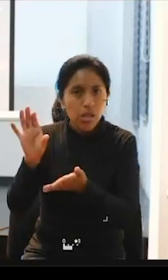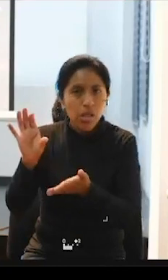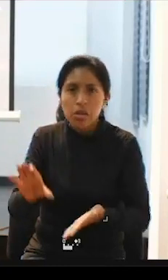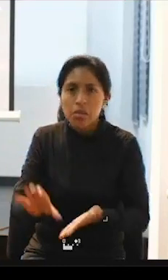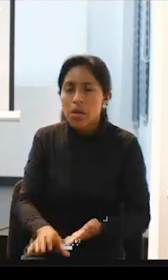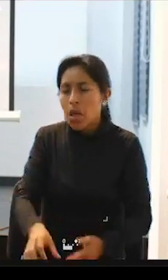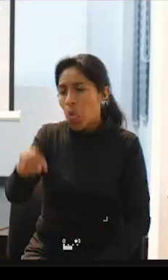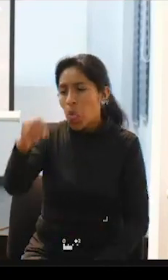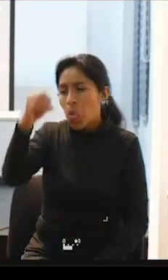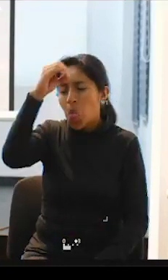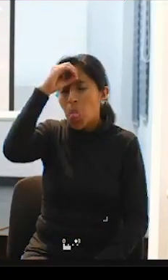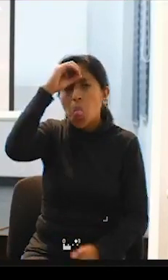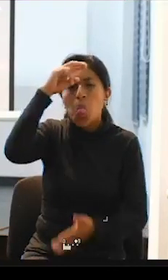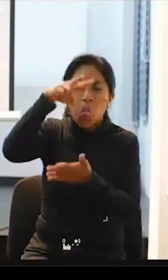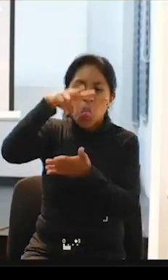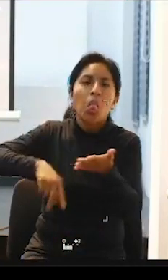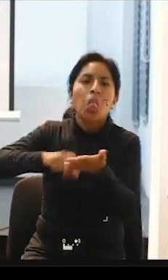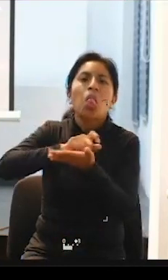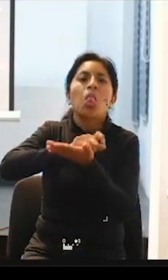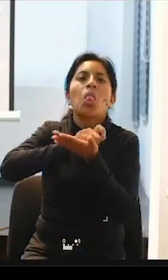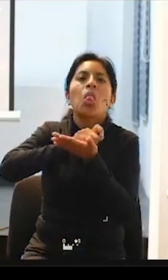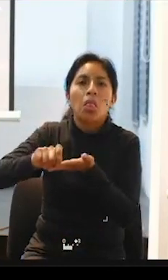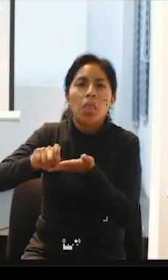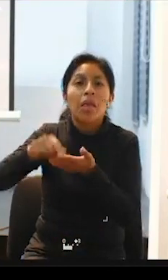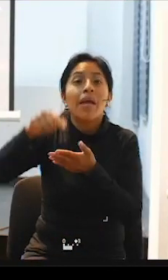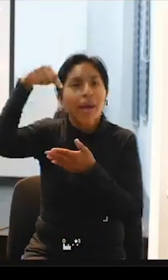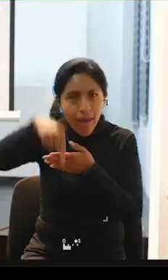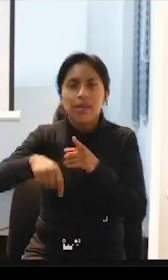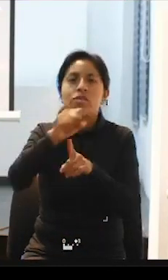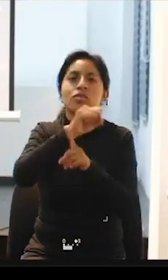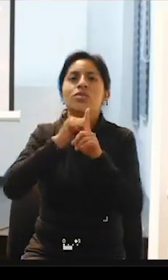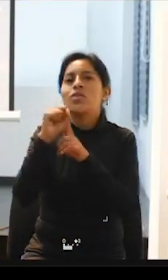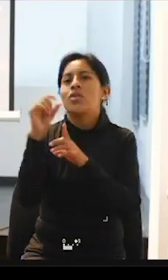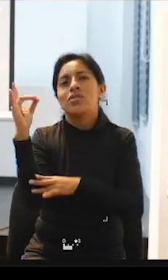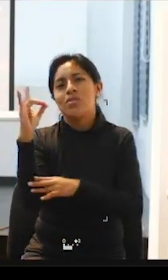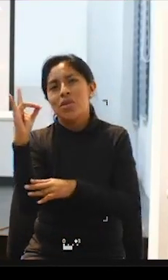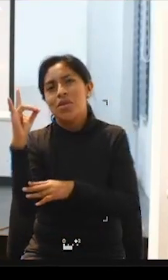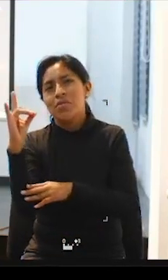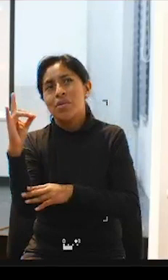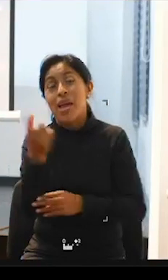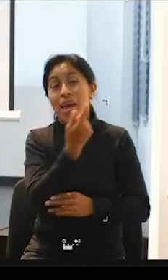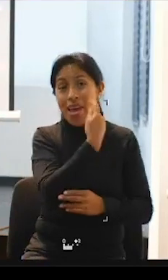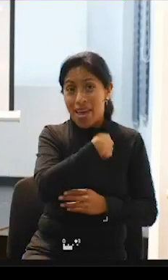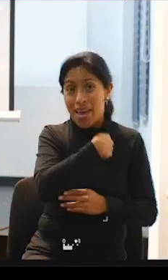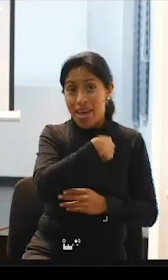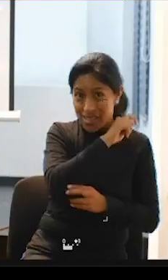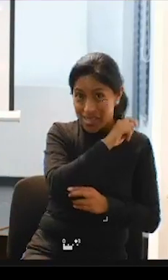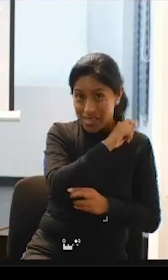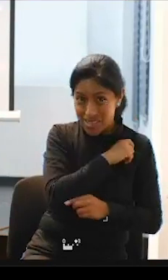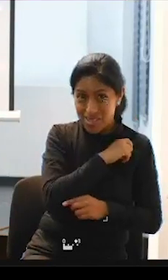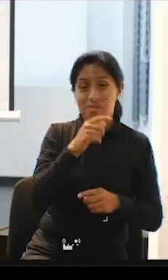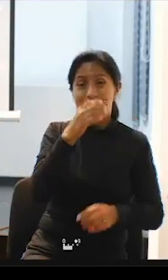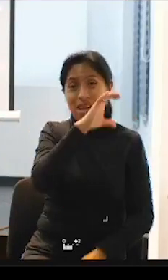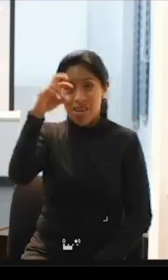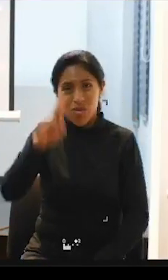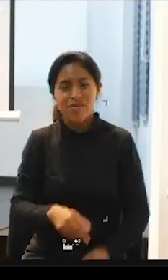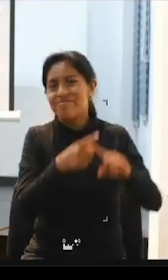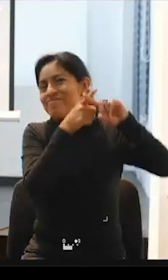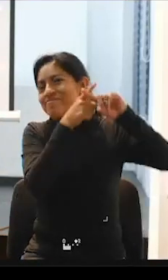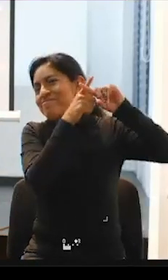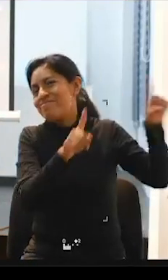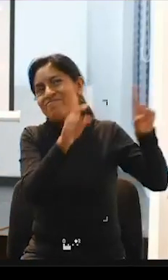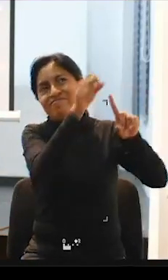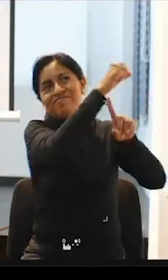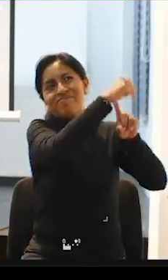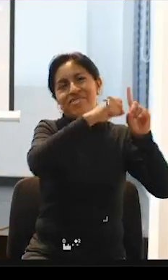sabe leer ni escribir esa es la situación de Bolivia a diferencia de España ¿no? y de Costa Rica por lo menos ellos han analizado y han dicho